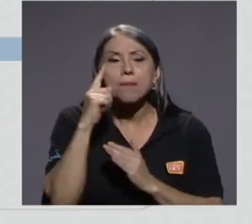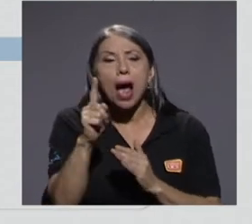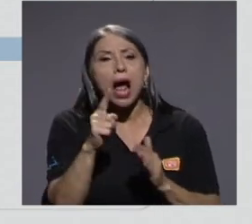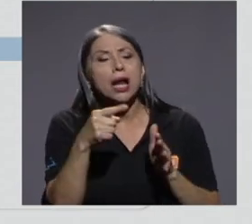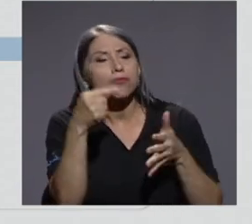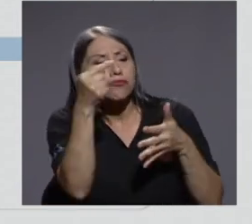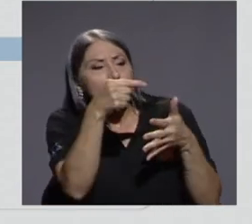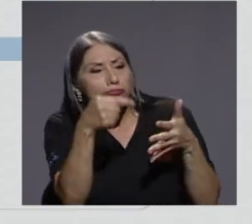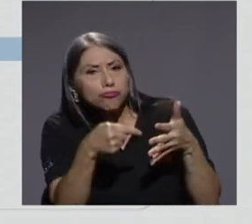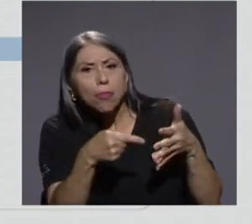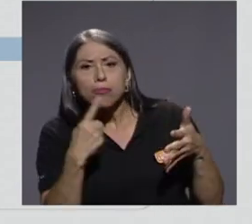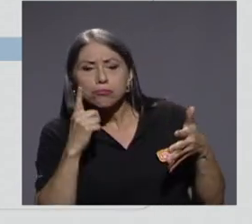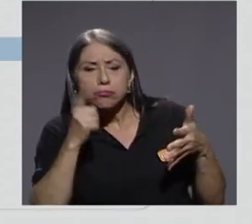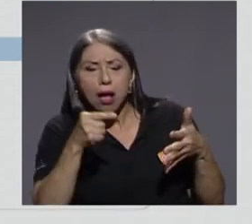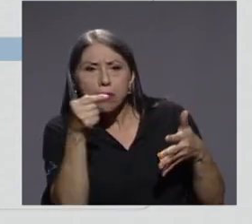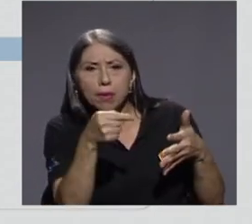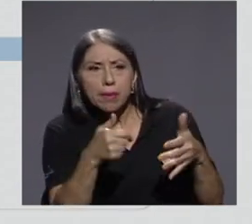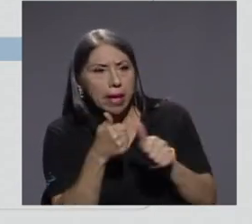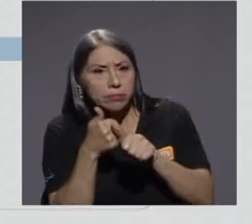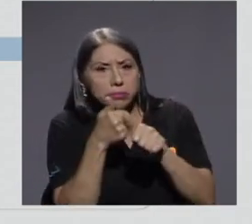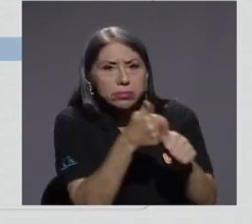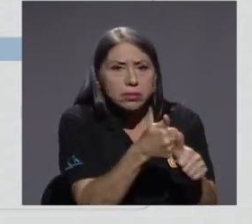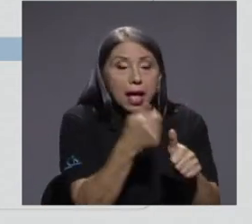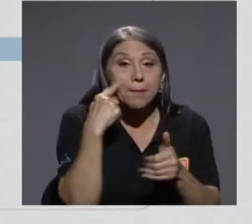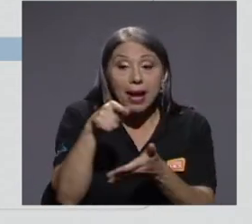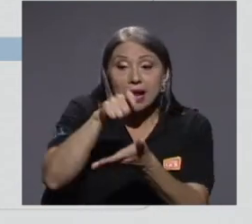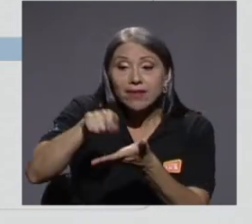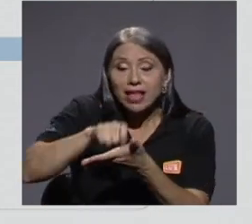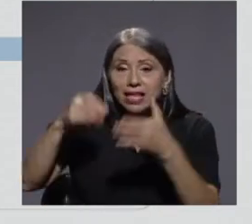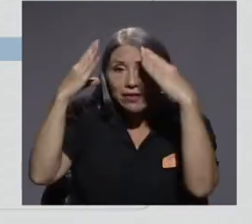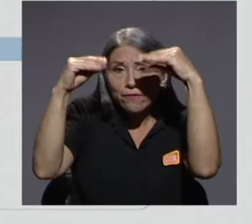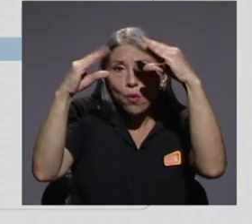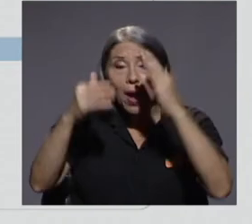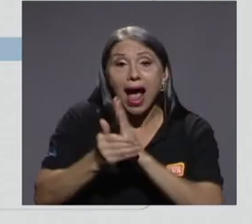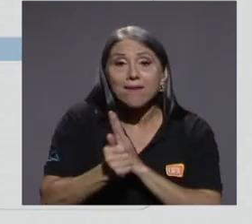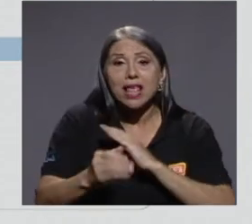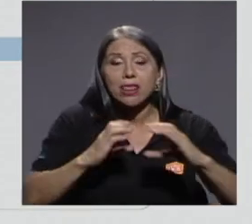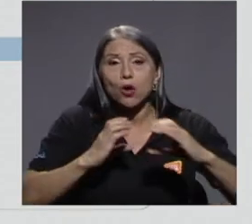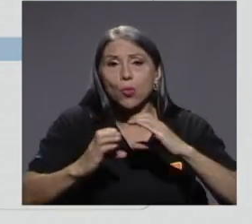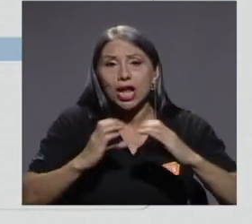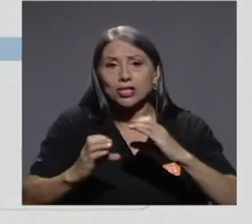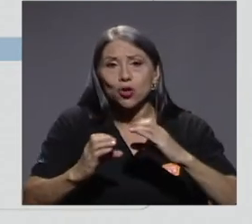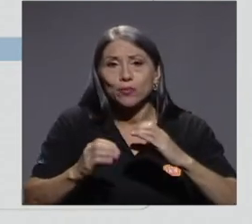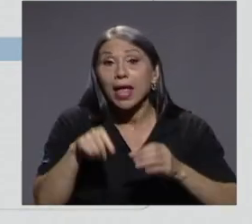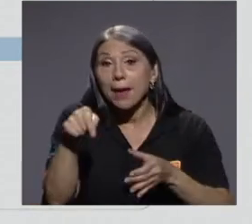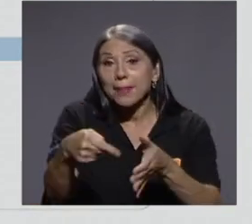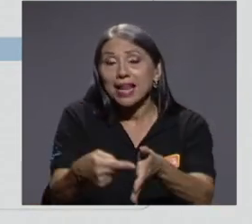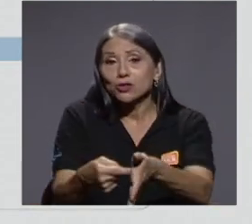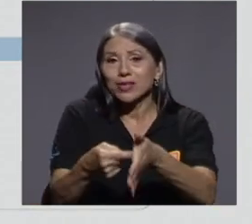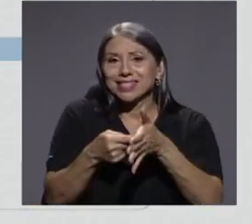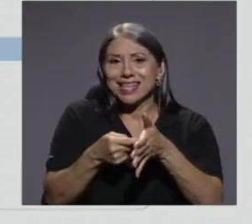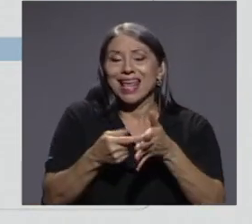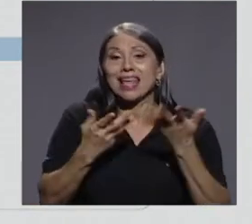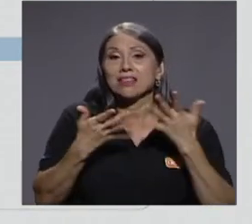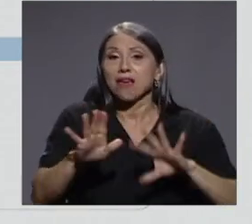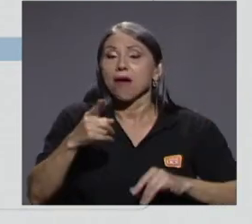instrucciones, redactar informes, tener habilidades de comunicación. Para esto normalmente lo que se nos exige es que hayamos